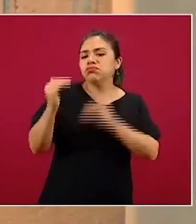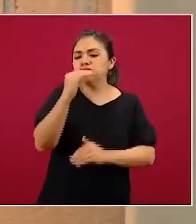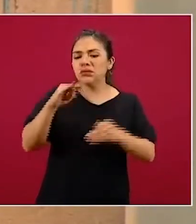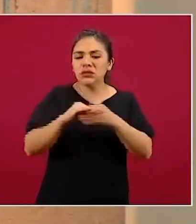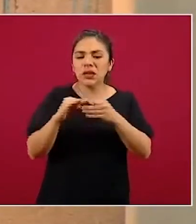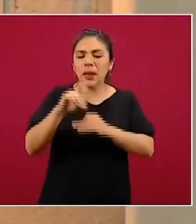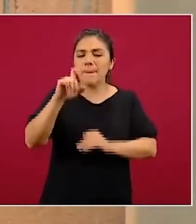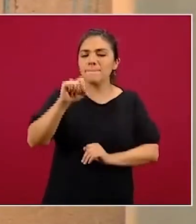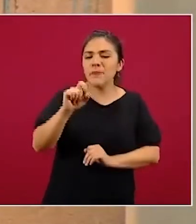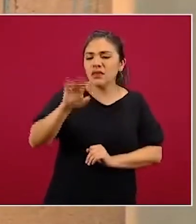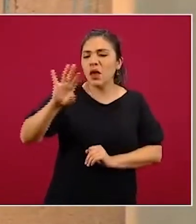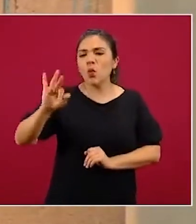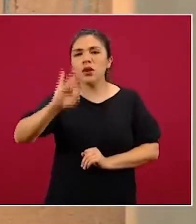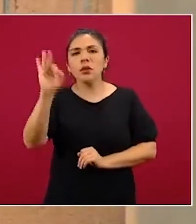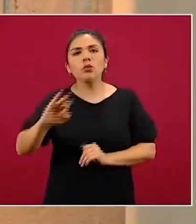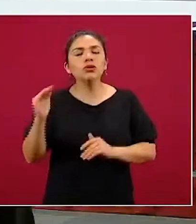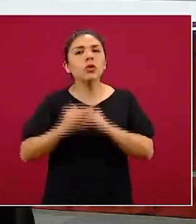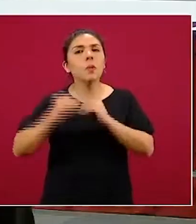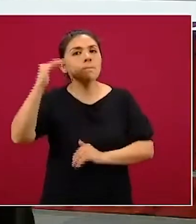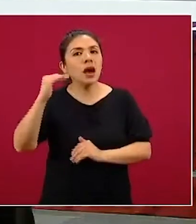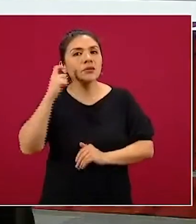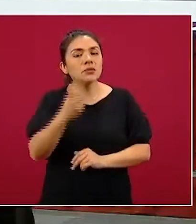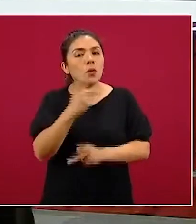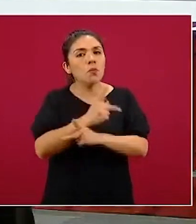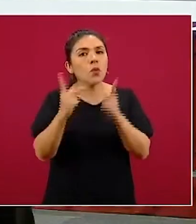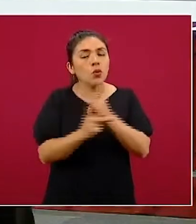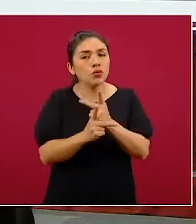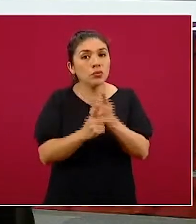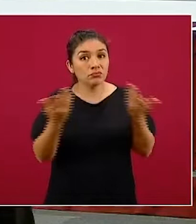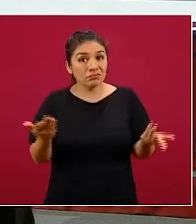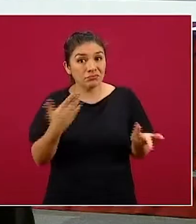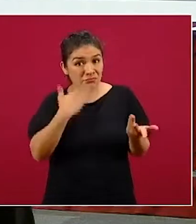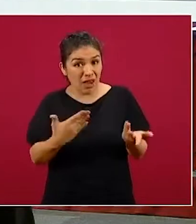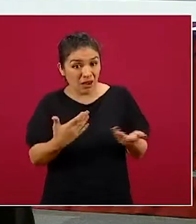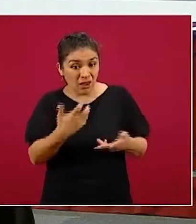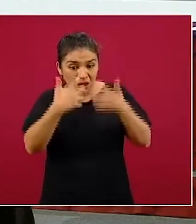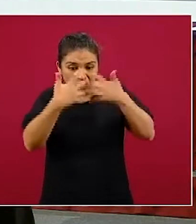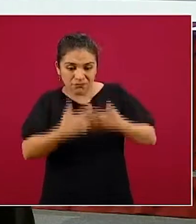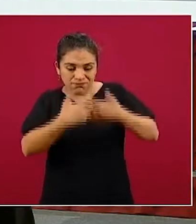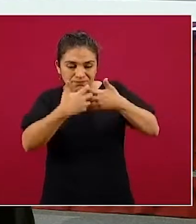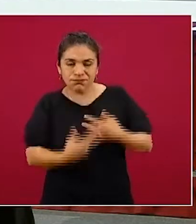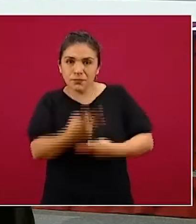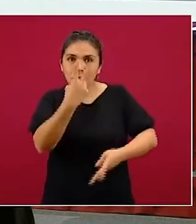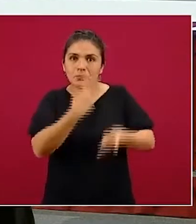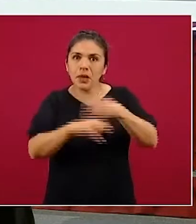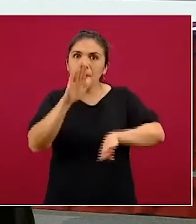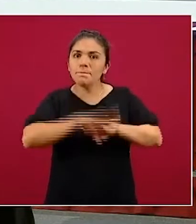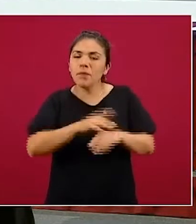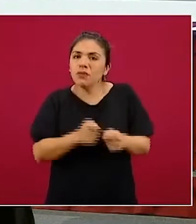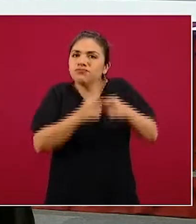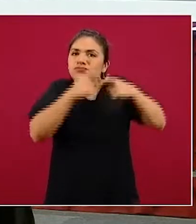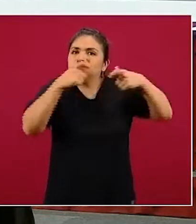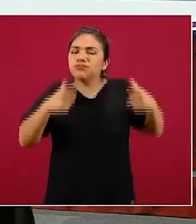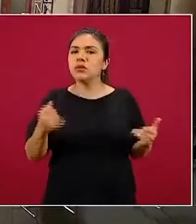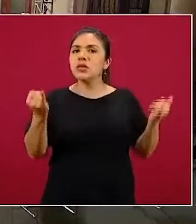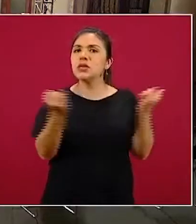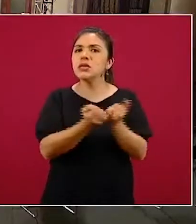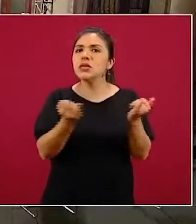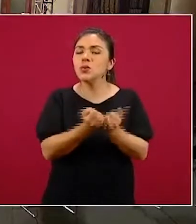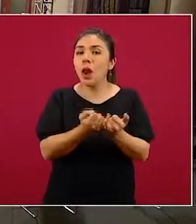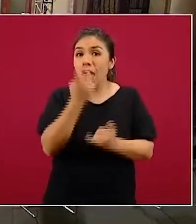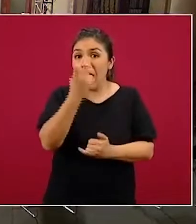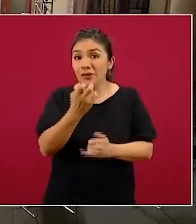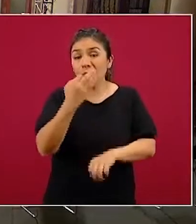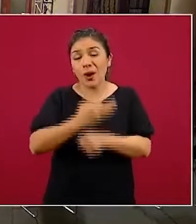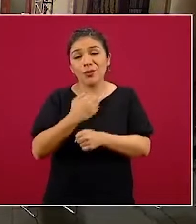20 y 40 por ciento más. Entonces, por este lado de productividad, también genera mayor crecimiento. Y eso es por lo que le